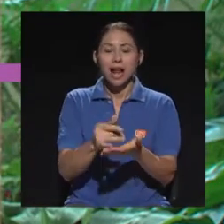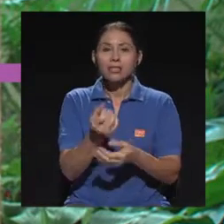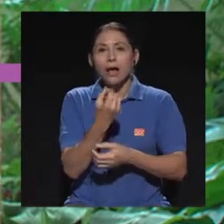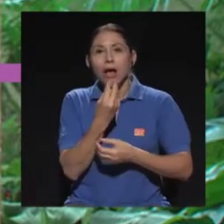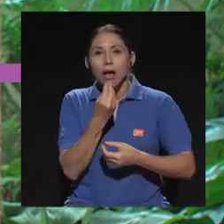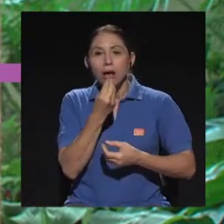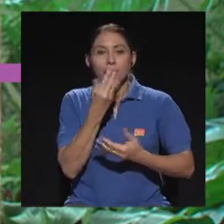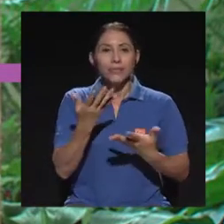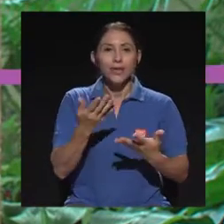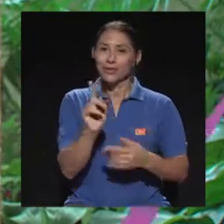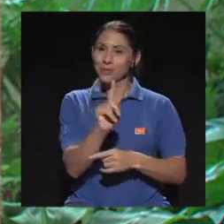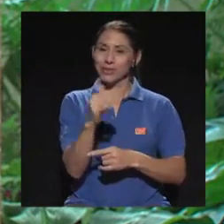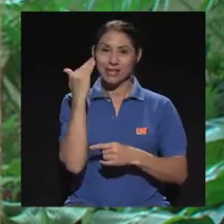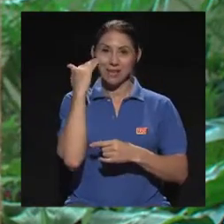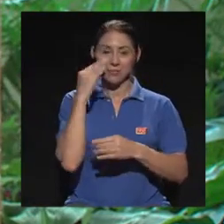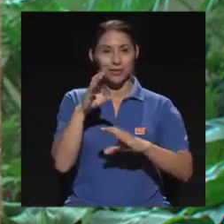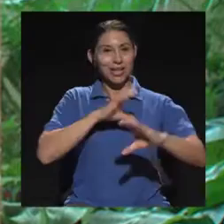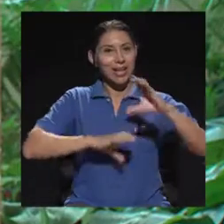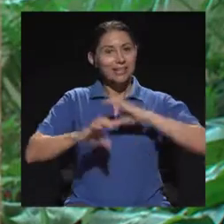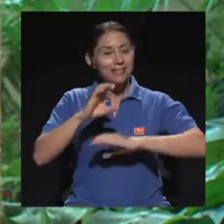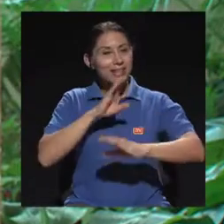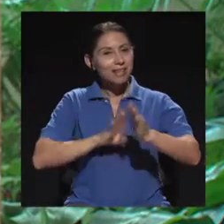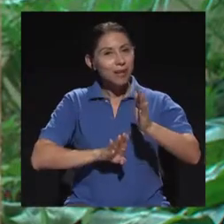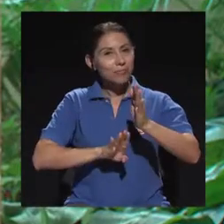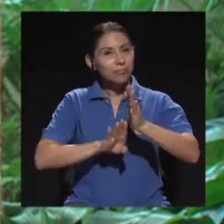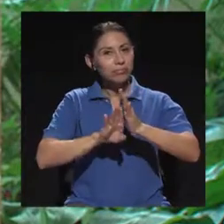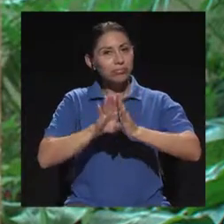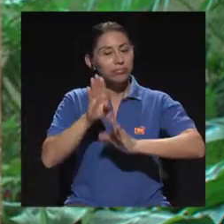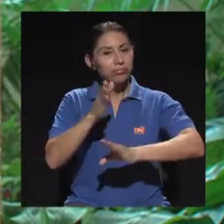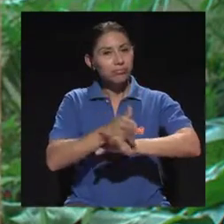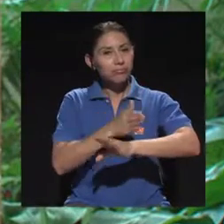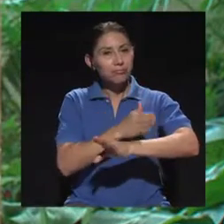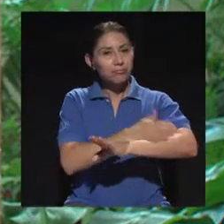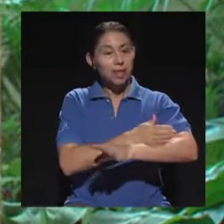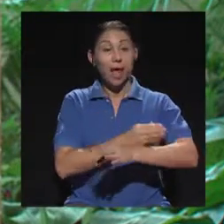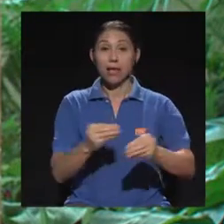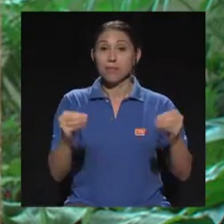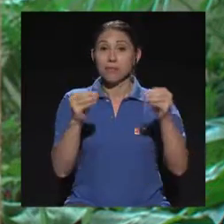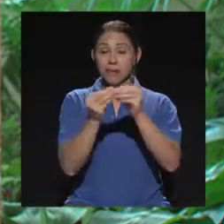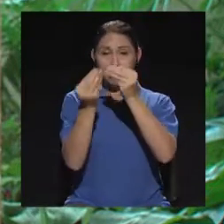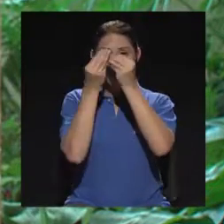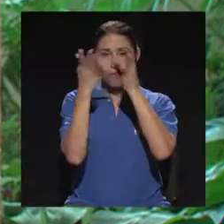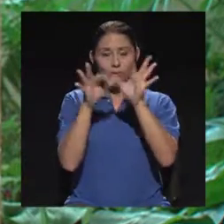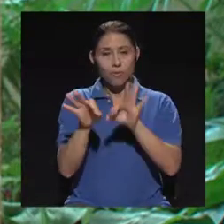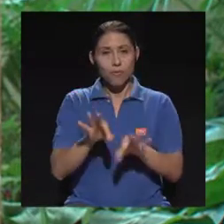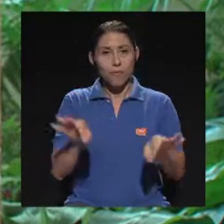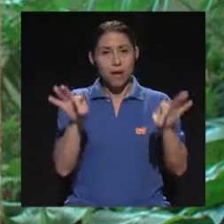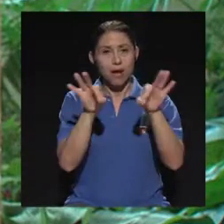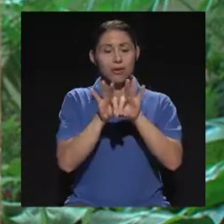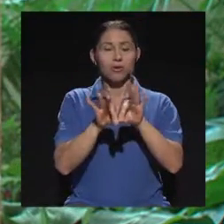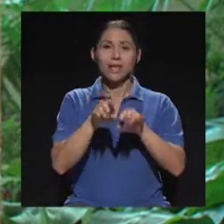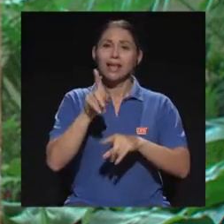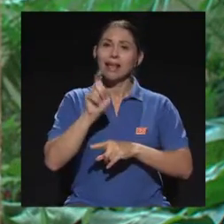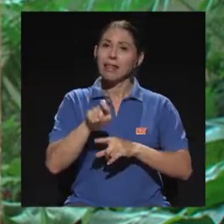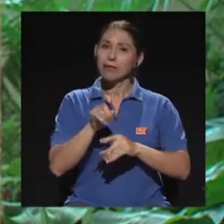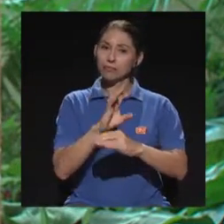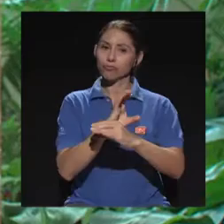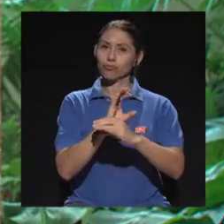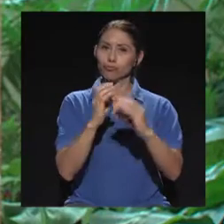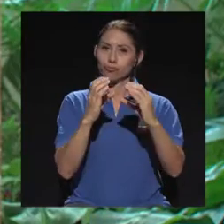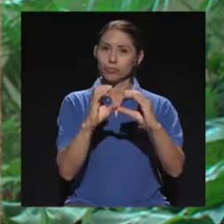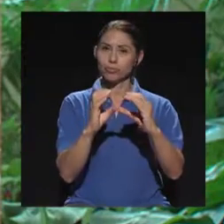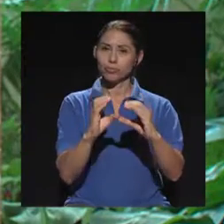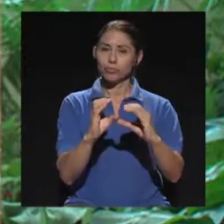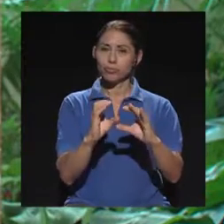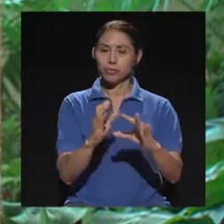la ciencia avanza, sabemos que hay cada vez más información valiosa en la cual hay que dosificar